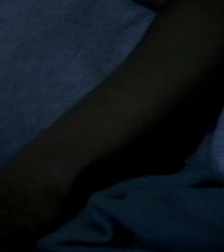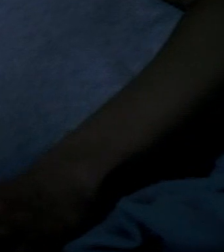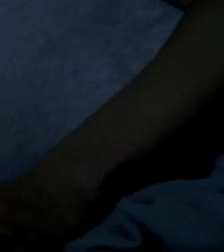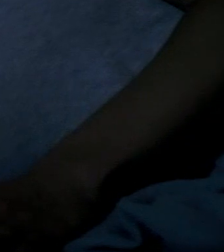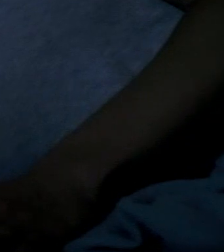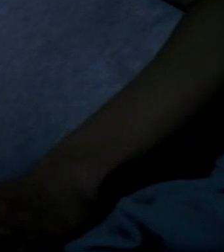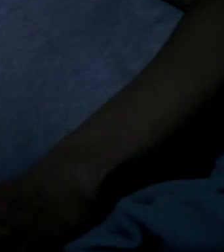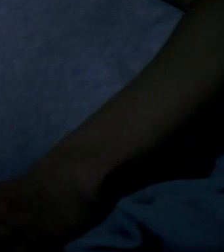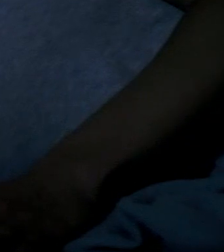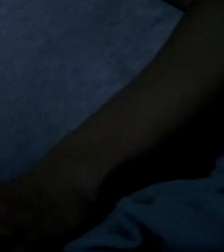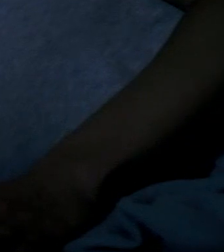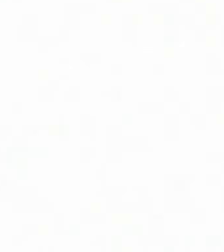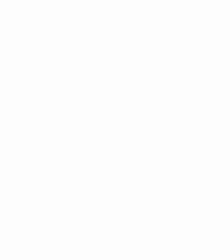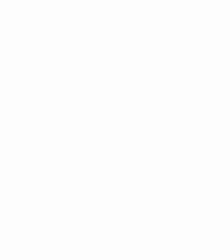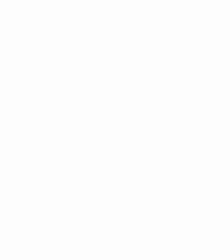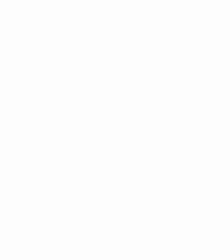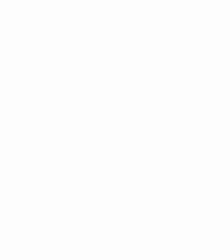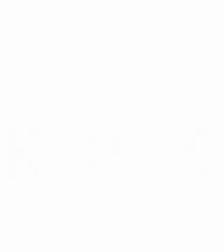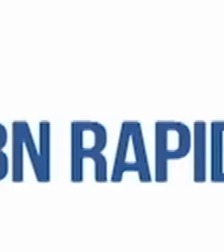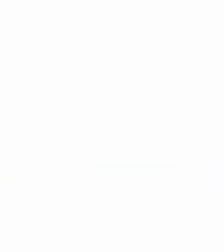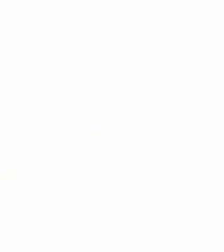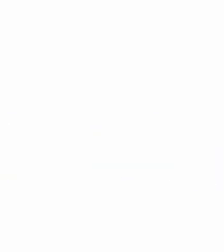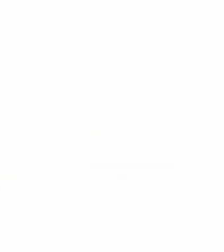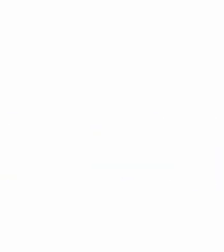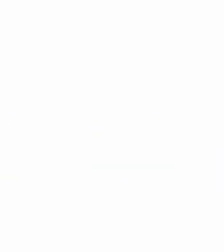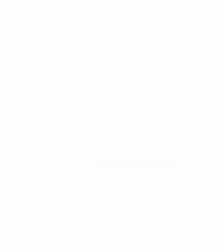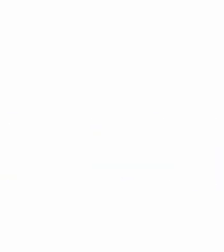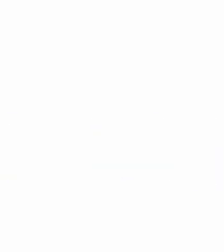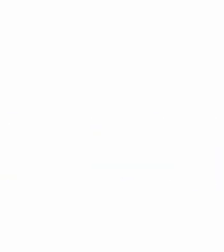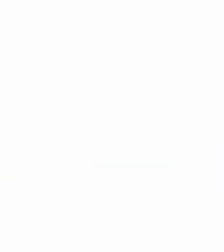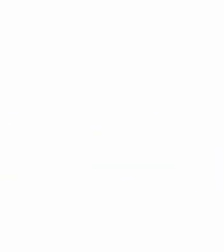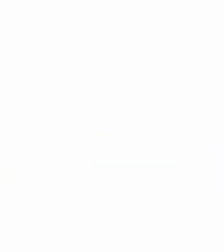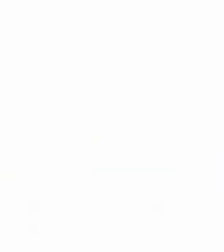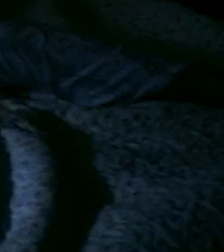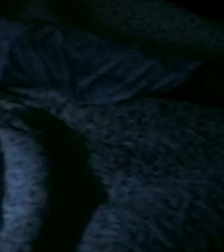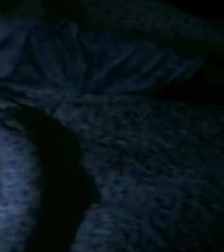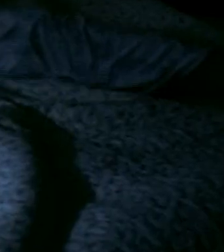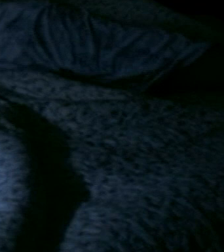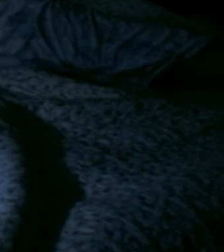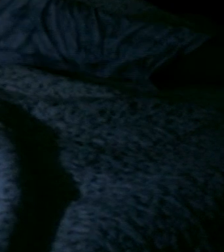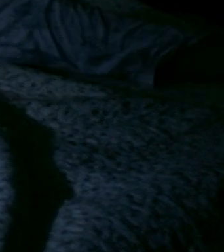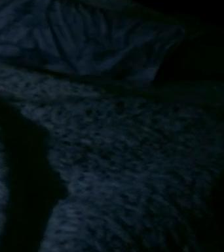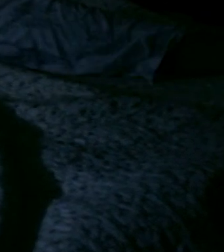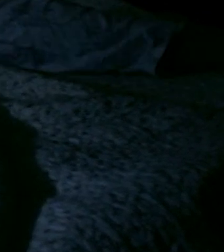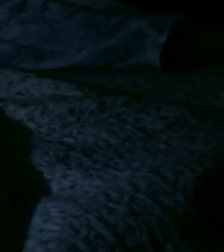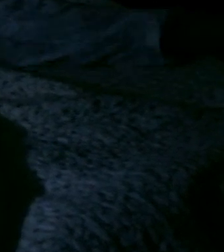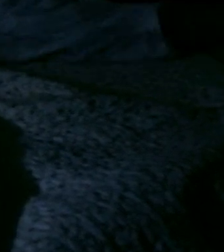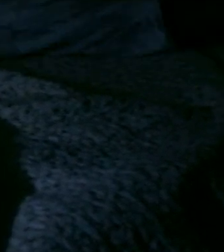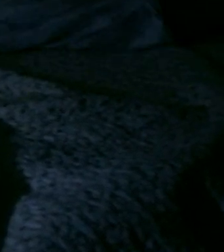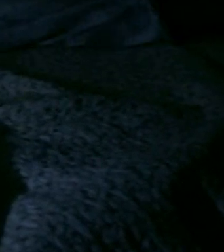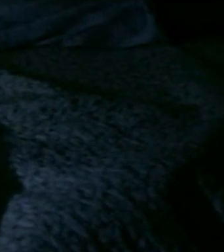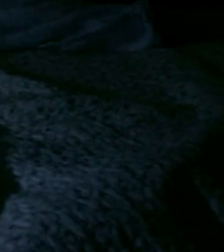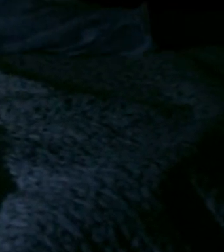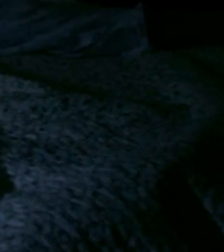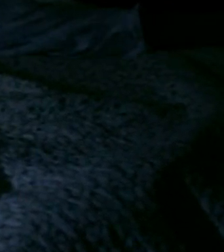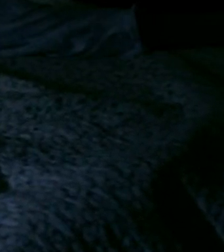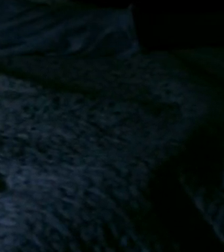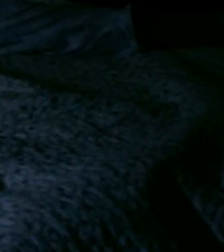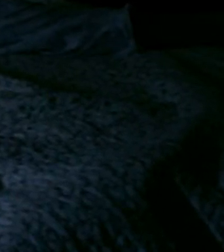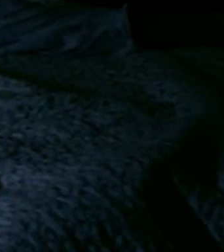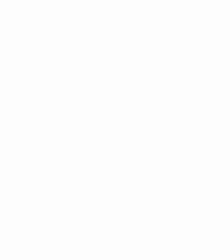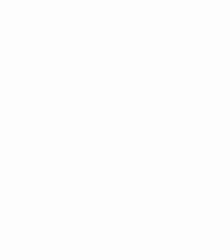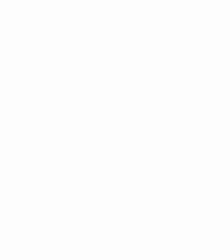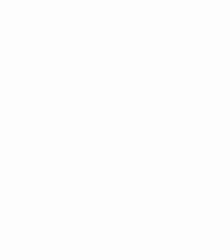número 80 deudas que roban sueño hay mil razones para querer un BN rapidito si la suya es unificar sus deudas solicite uno